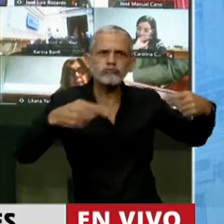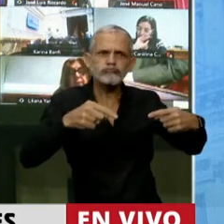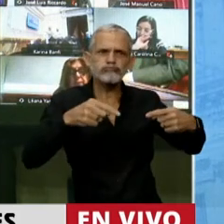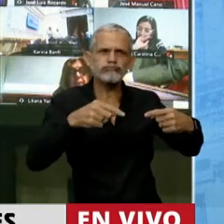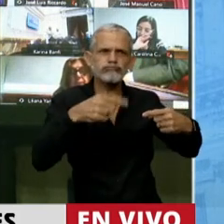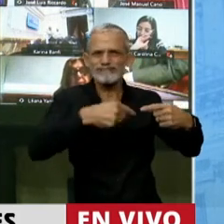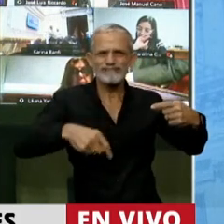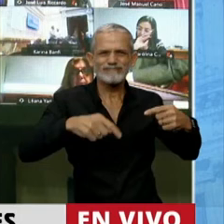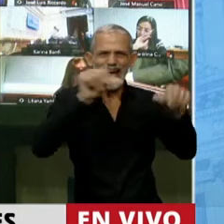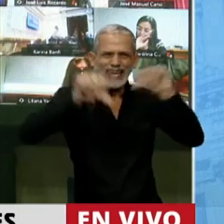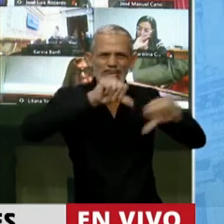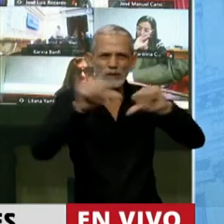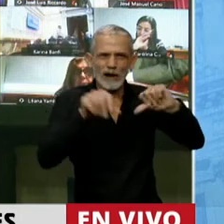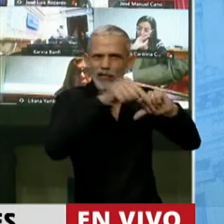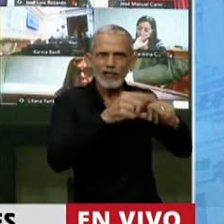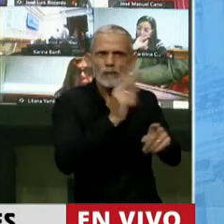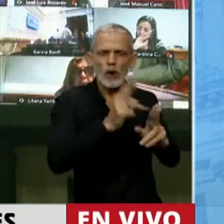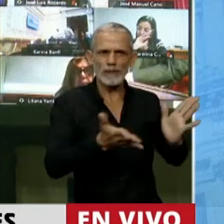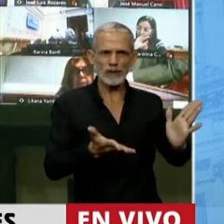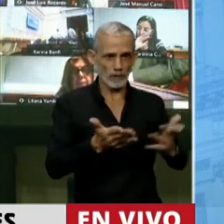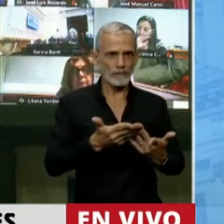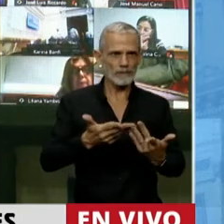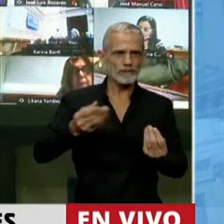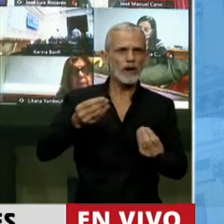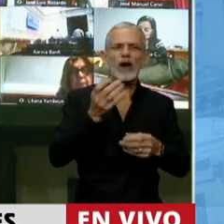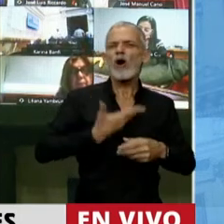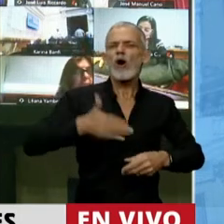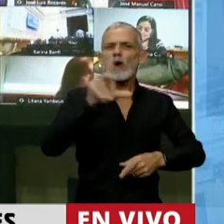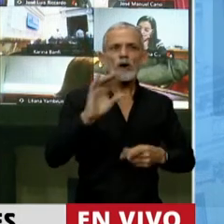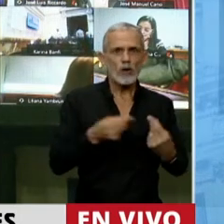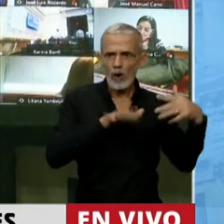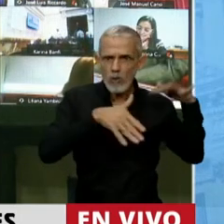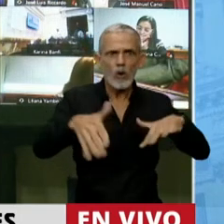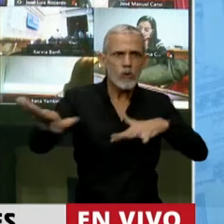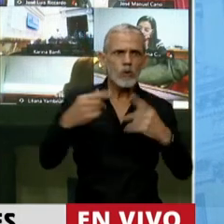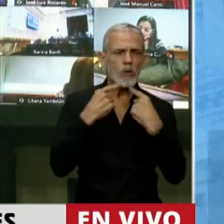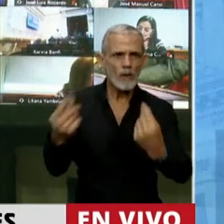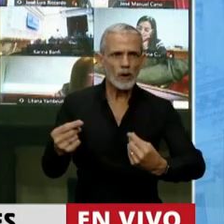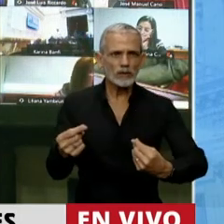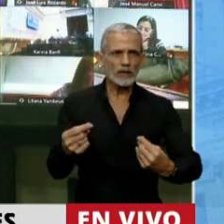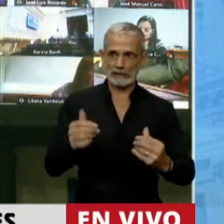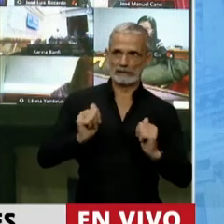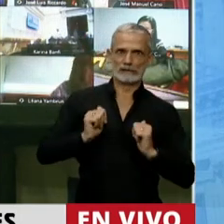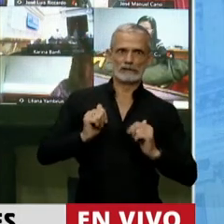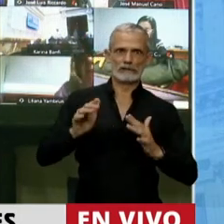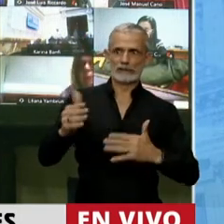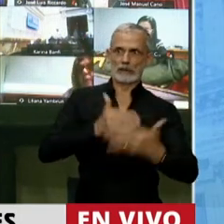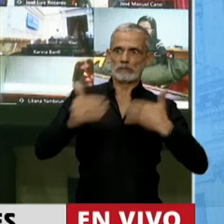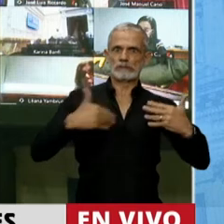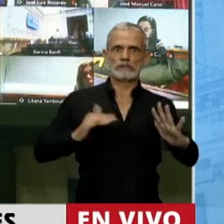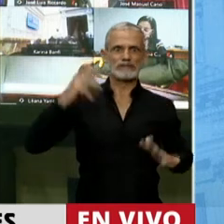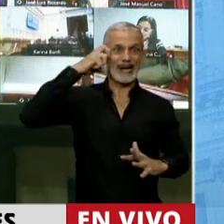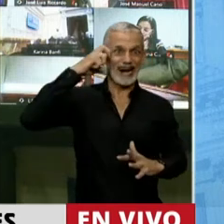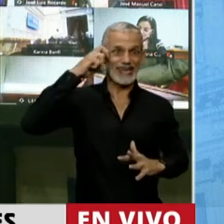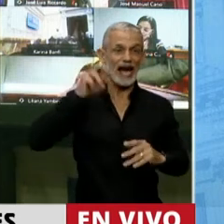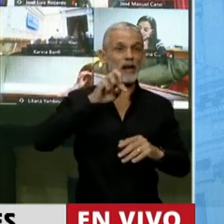¿cómo se educó el gobierno? Con una movilización popular que lo puso entre las cuerdas y así tuvieron que retroceder la UCR y